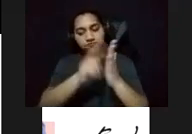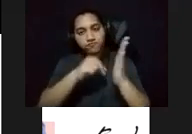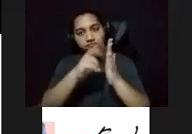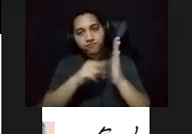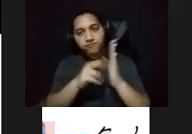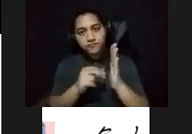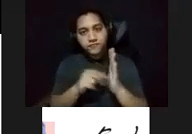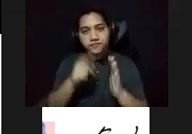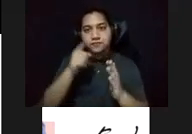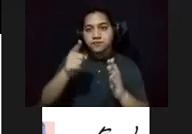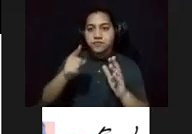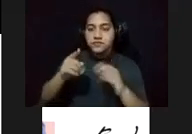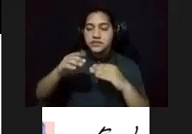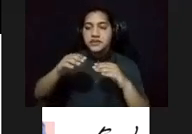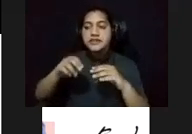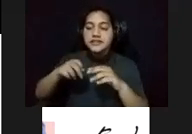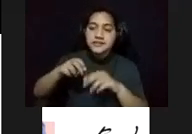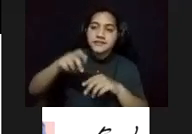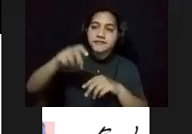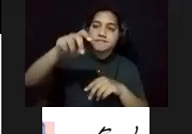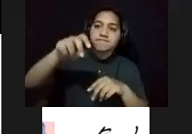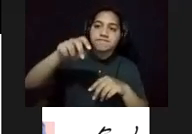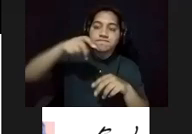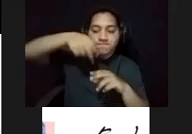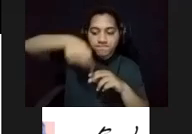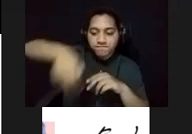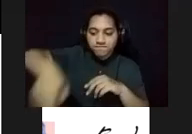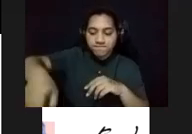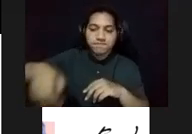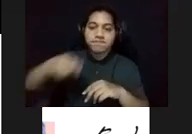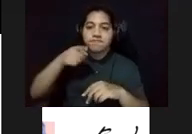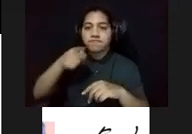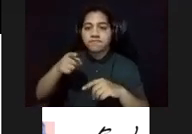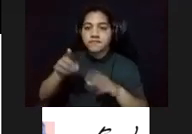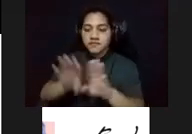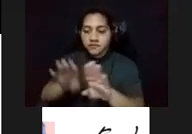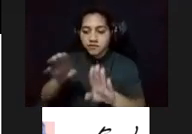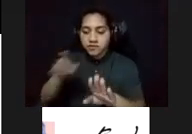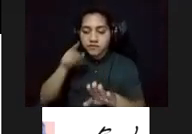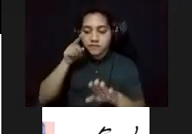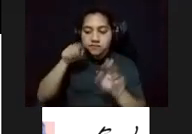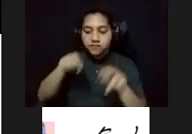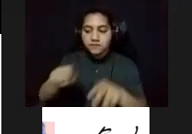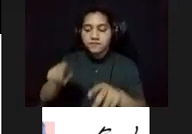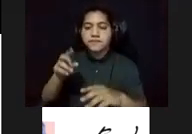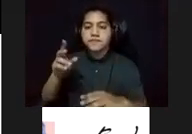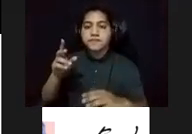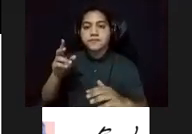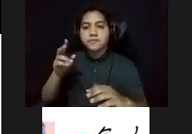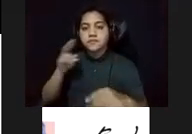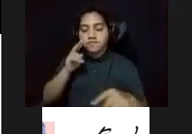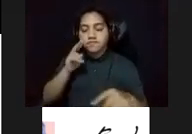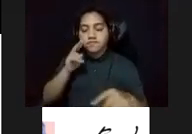edificaciones de San Juan y sus calles adoquinadas. La narrativa visual nos da una lectura del